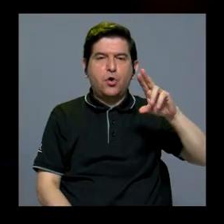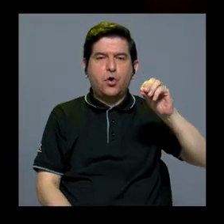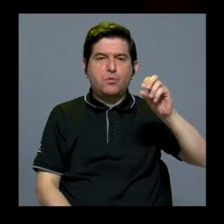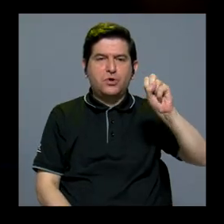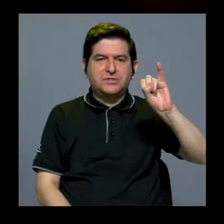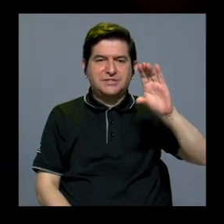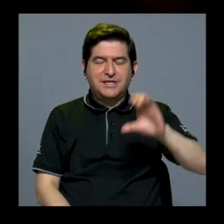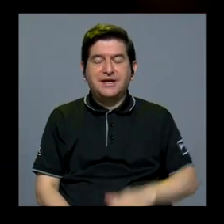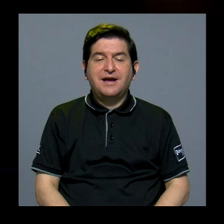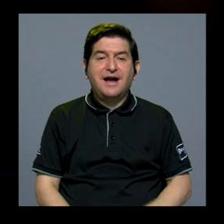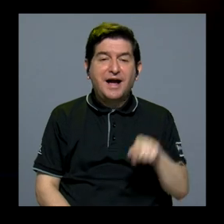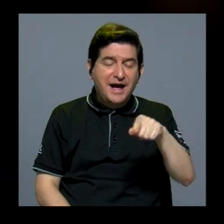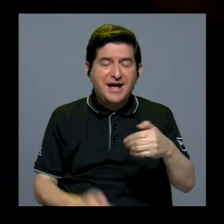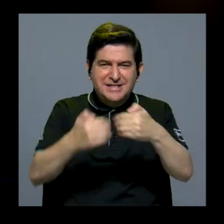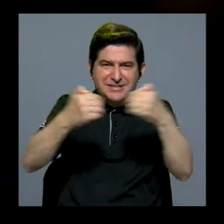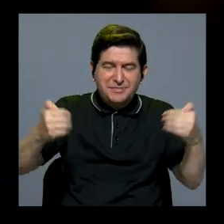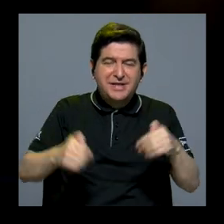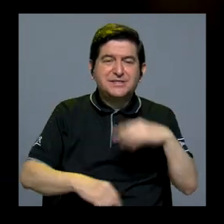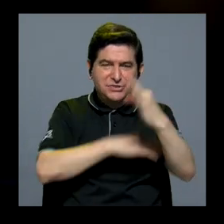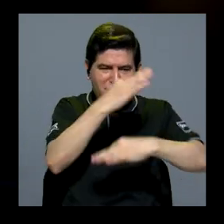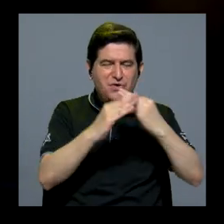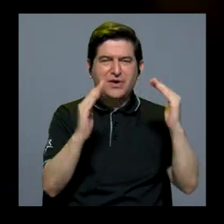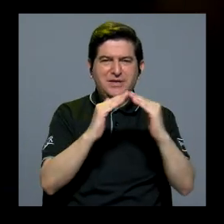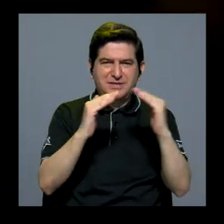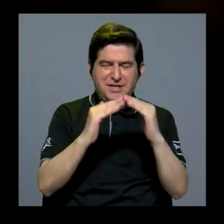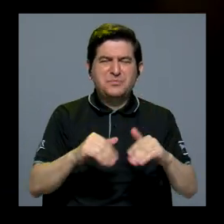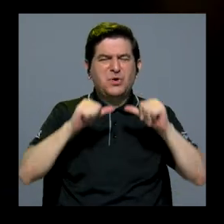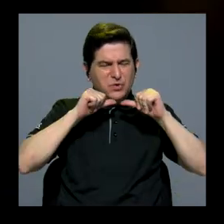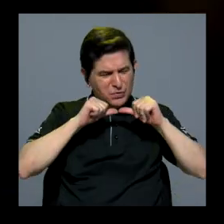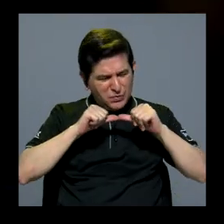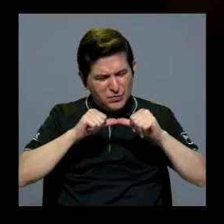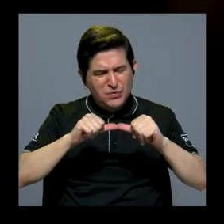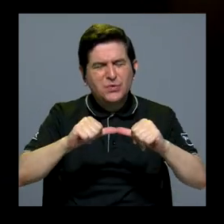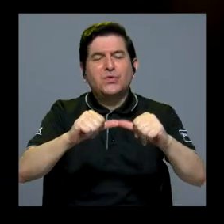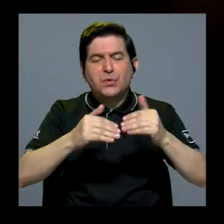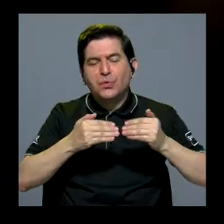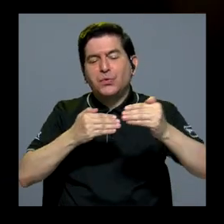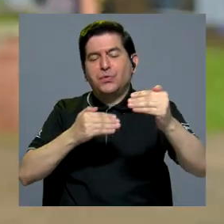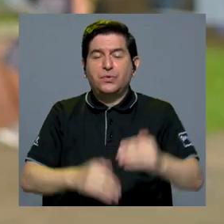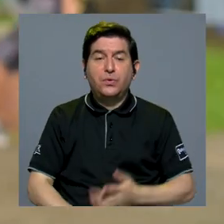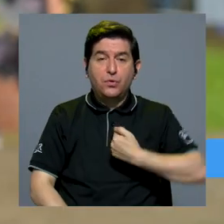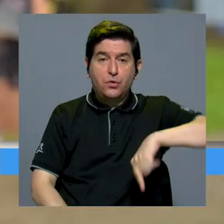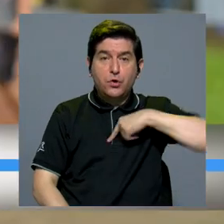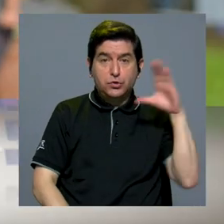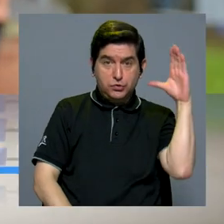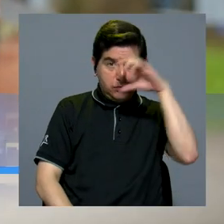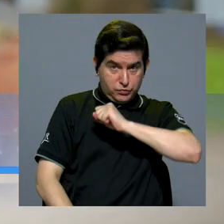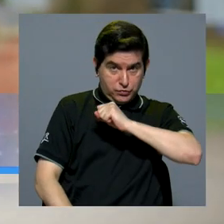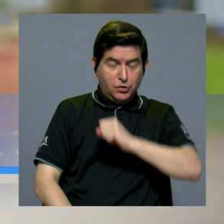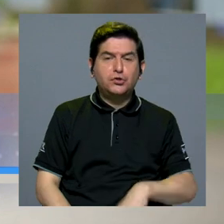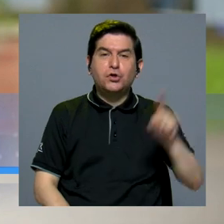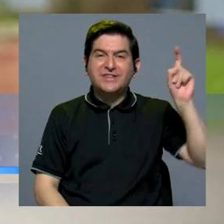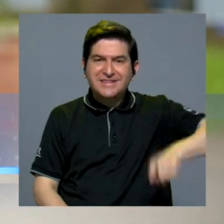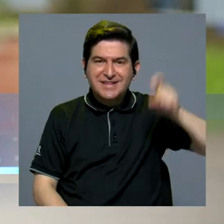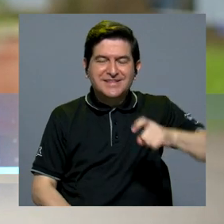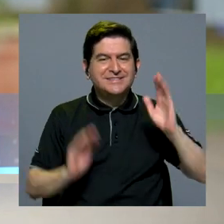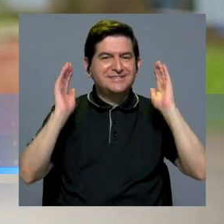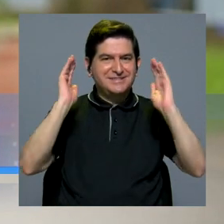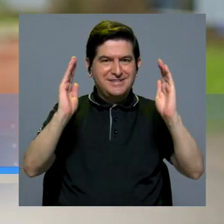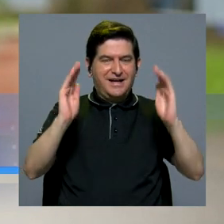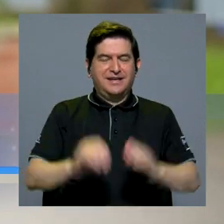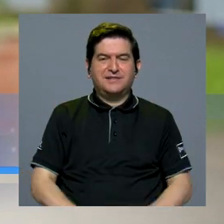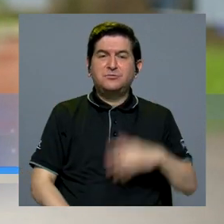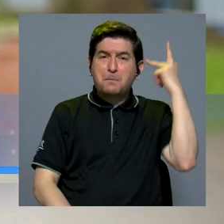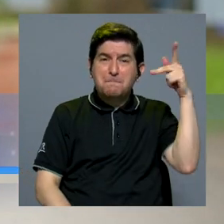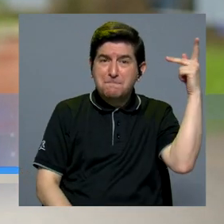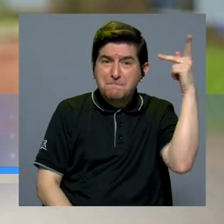que la brecha en este tipo de hogares se mantiene muy constante en el tiempo. Nosotros nos hemos dado cuenta que hay una necesidad muy grande de que